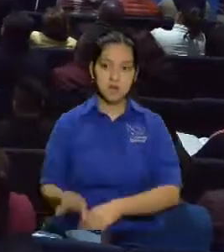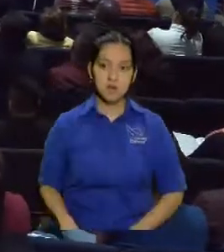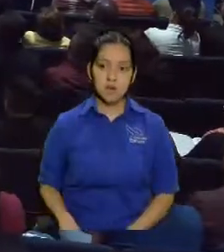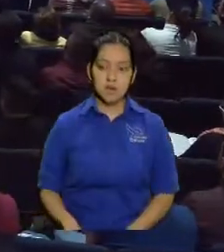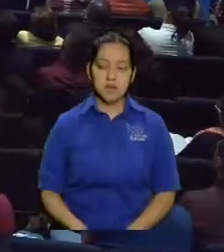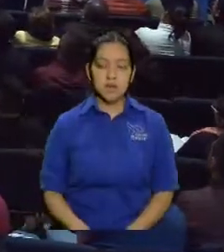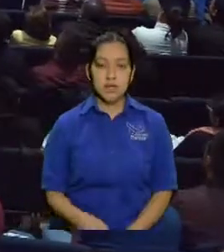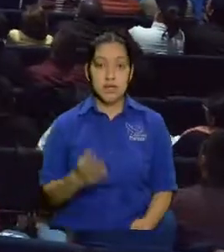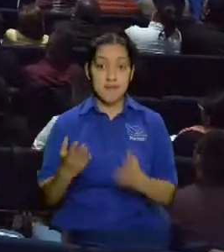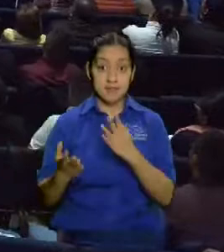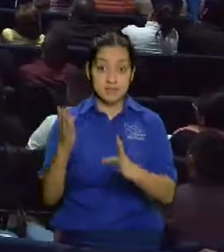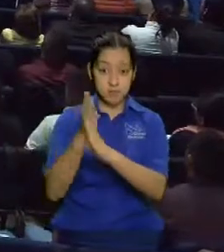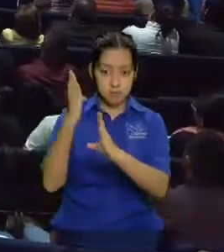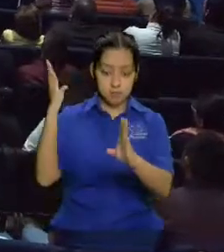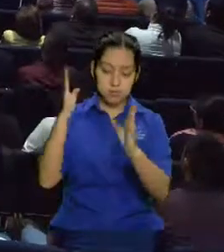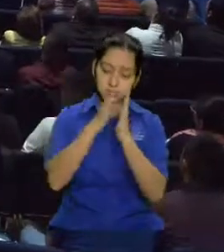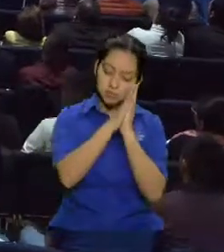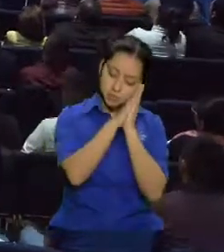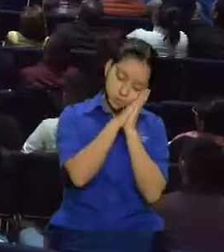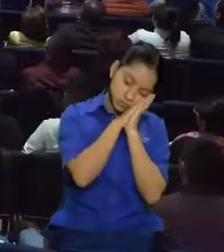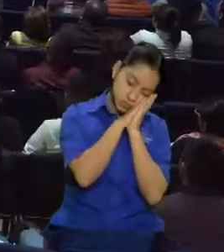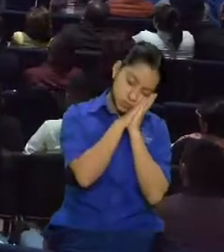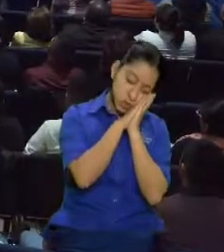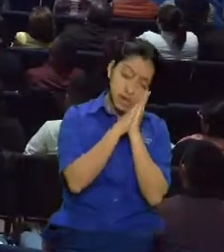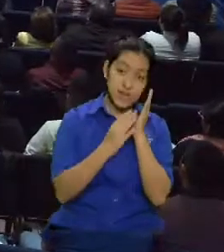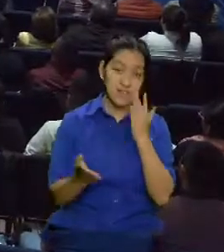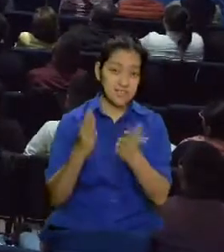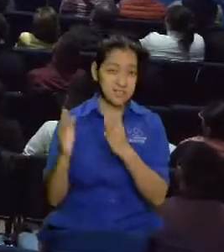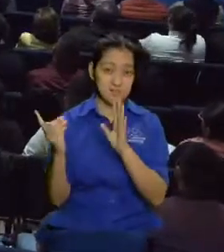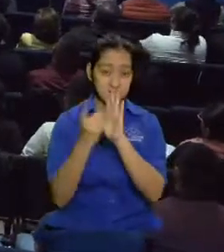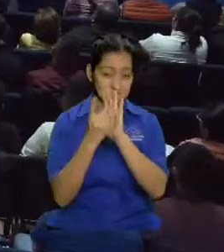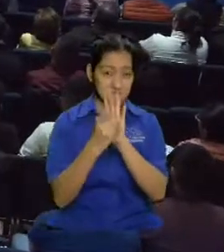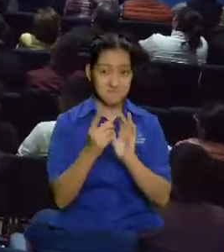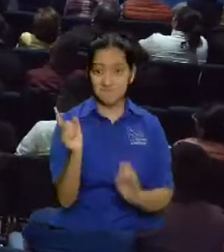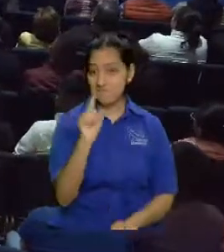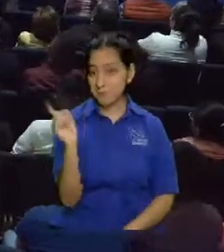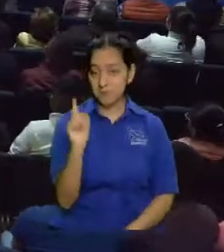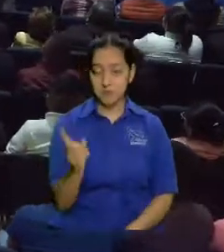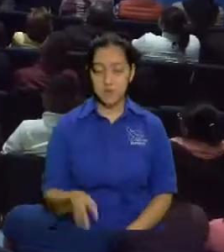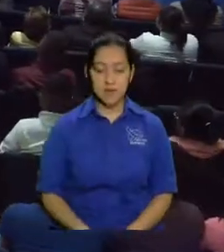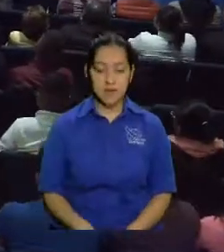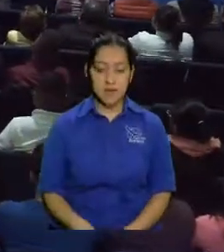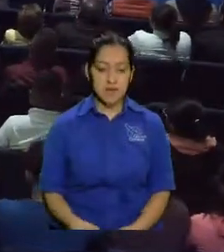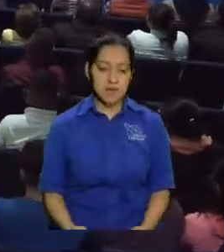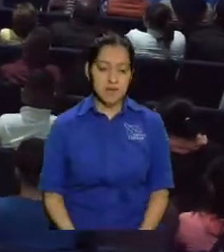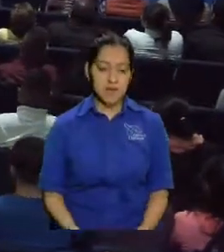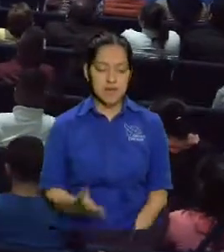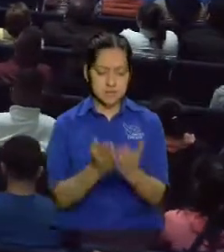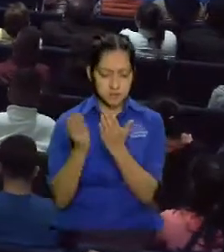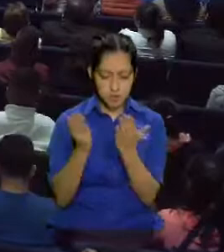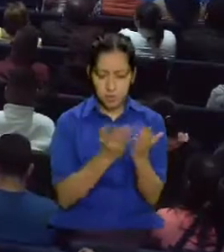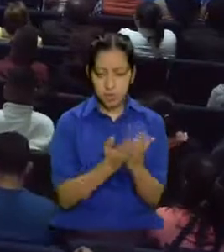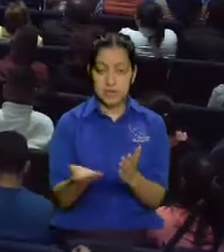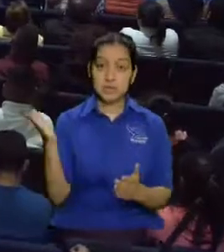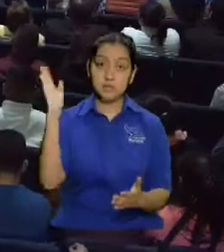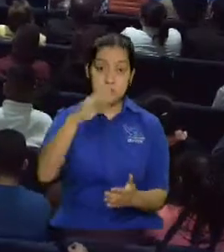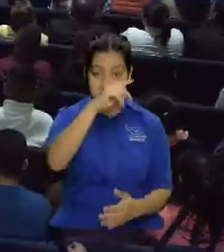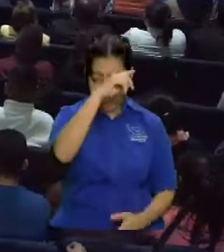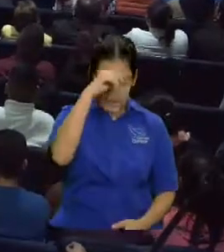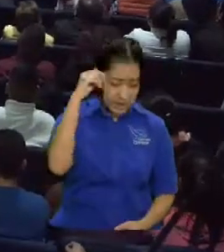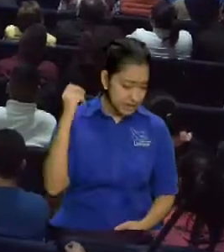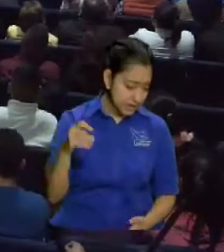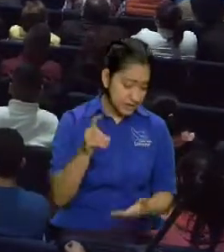muchas veces ni siquiera desayunan pasan todo el día estudiando después les ponen un montón de tareas y encima de eso le hicieron